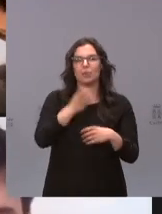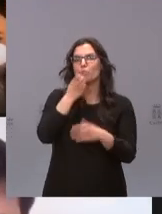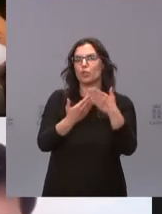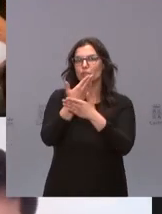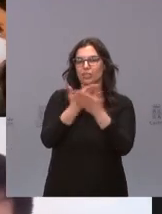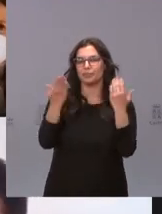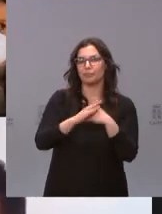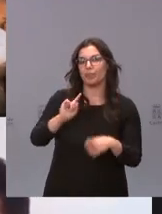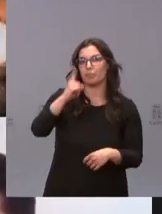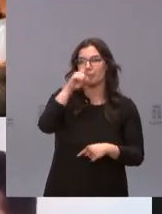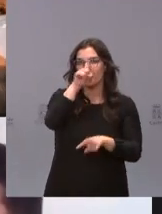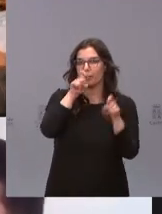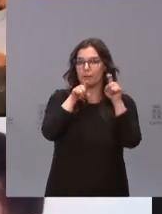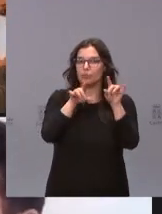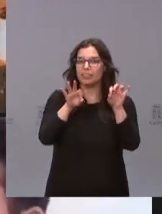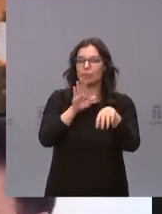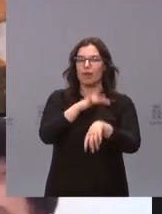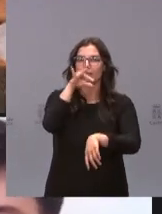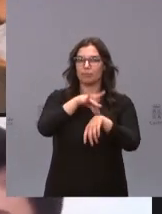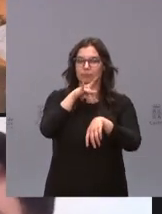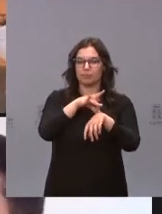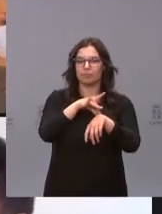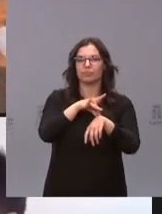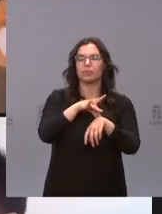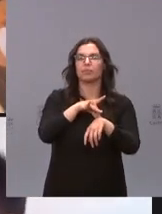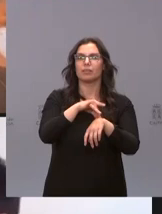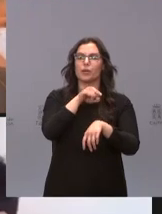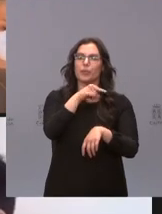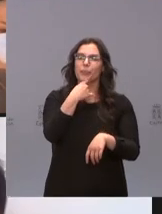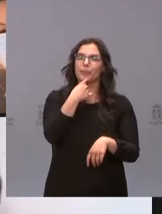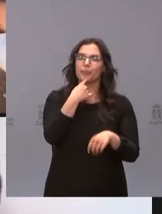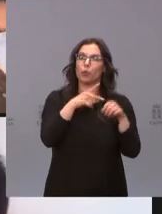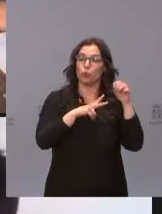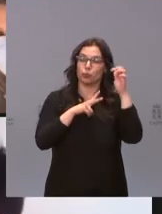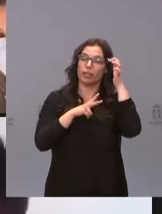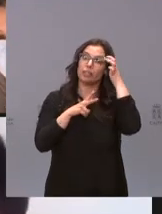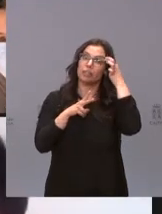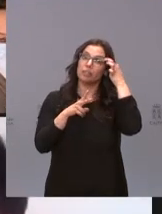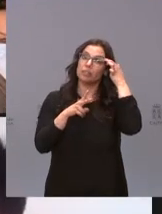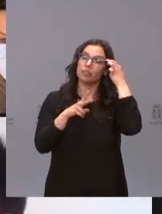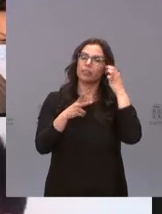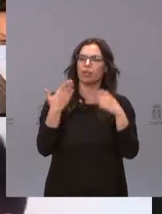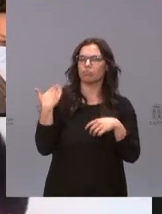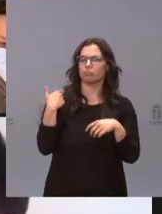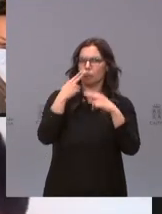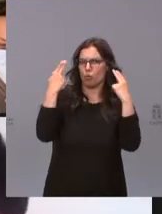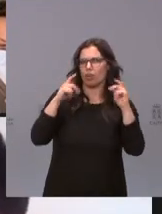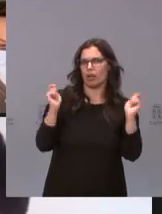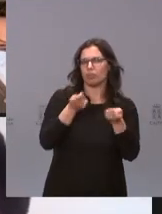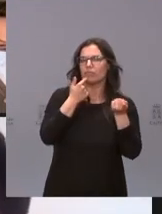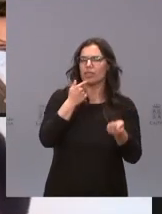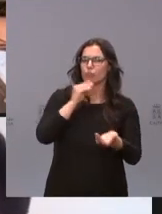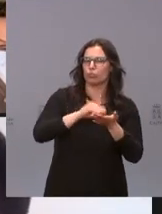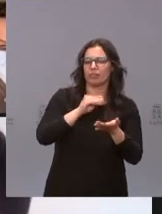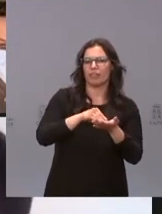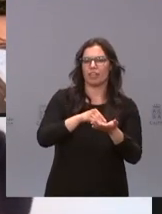todos. Mi primera pregunta es para el doctor Mariano Barbaciz. Usted en intervenciones públicas ha lamentado en reiteradas